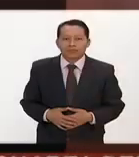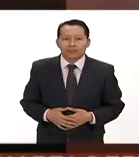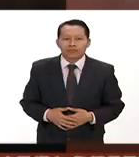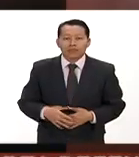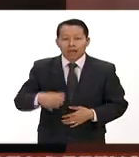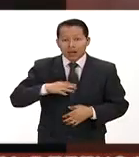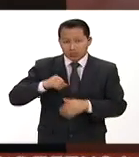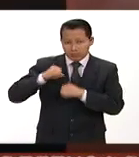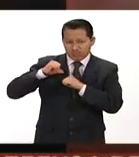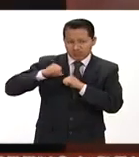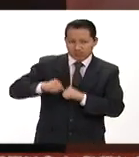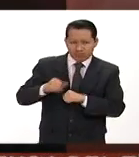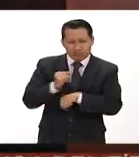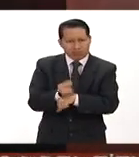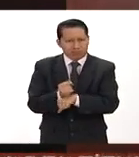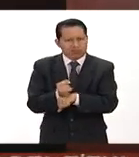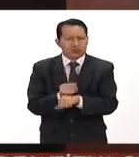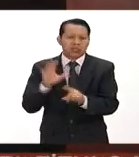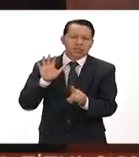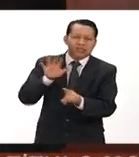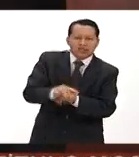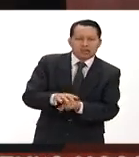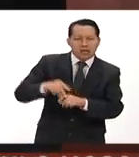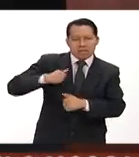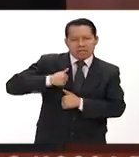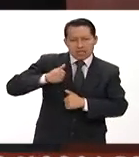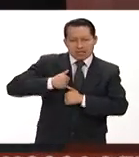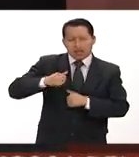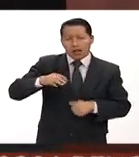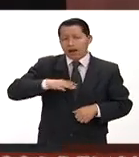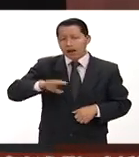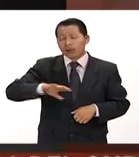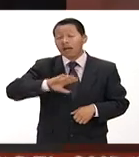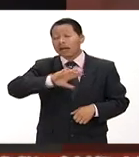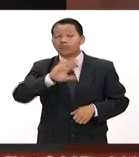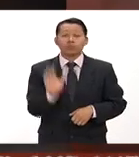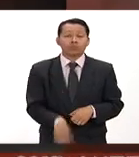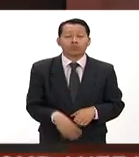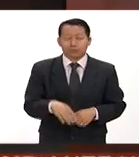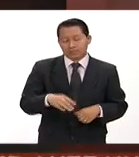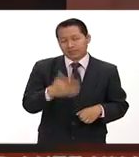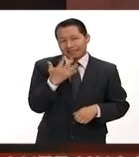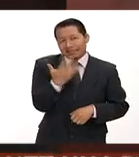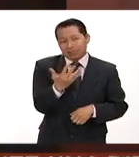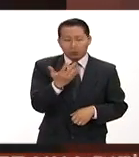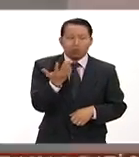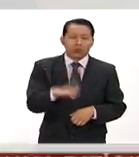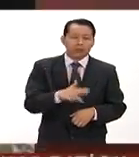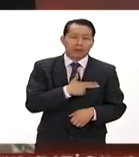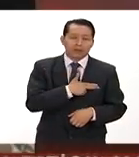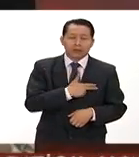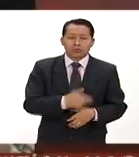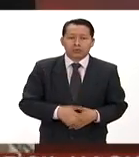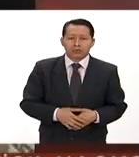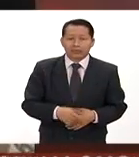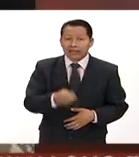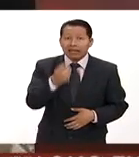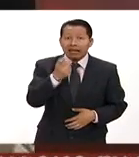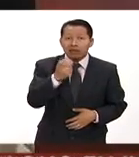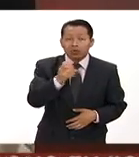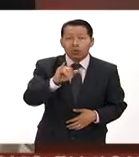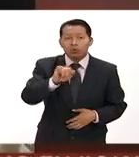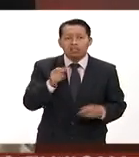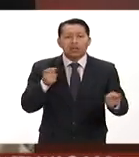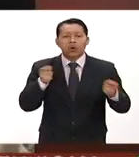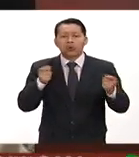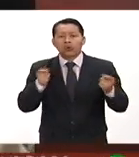autoridades investigan el origen del ataque contra militares que dejó un saldo de cinco elementos muertos y diez heridos precisamente tener el